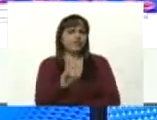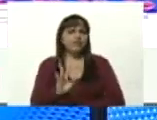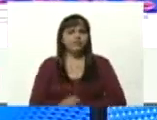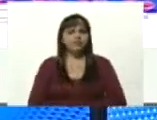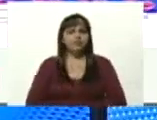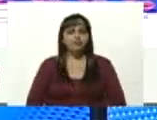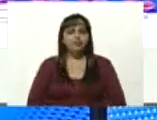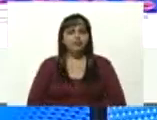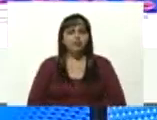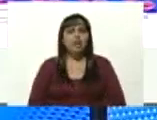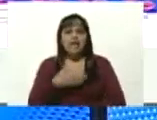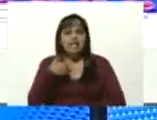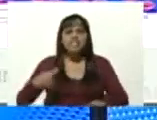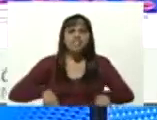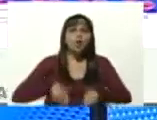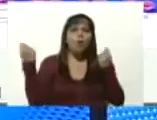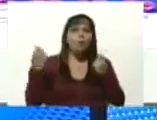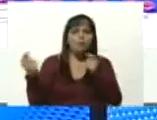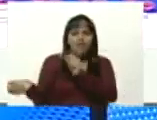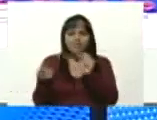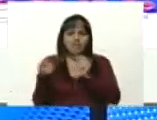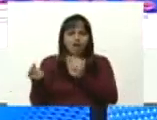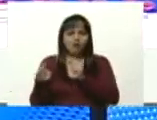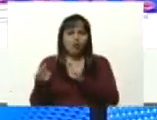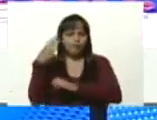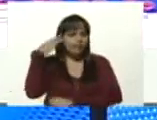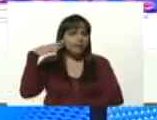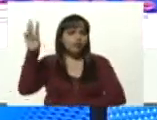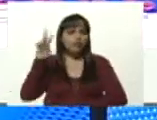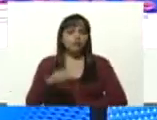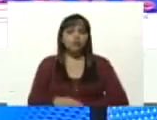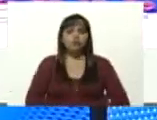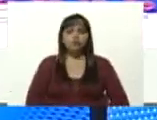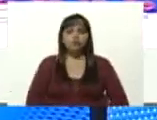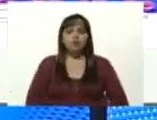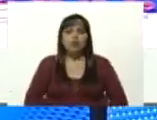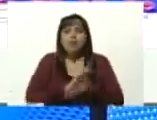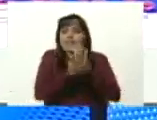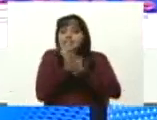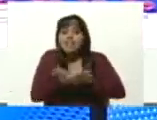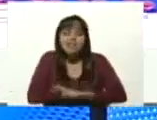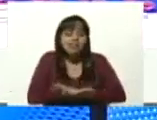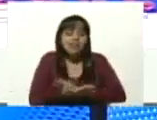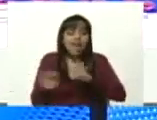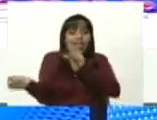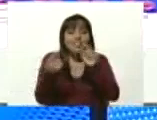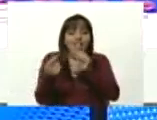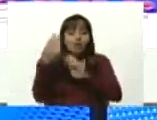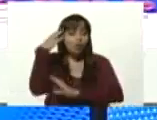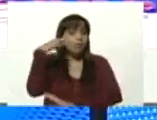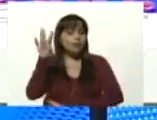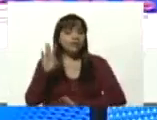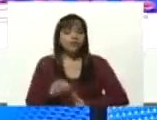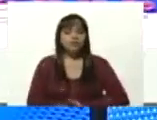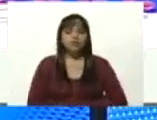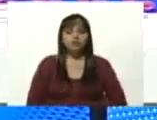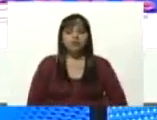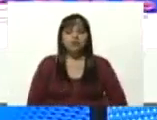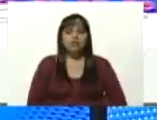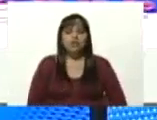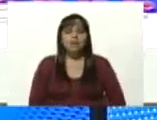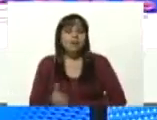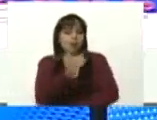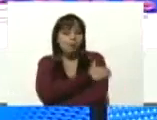para que se rompa el diálogo en México para que se acabe el diálogo en México y para que la